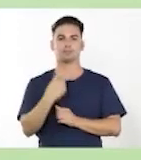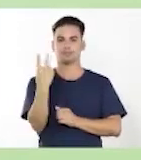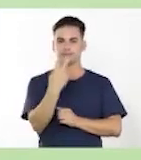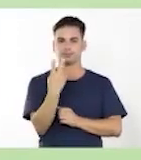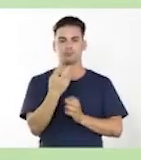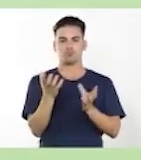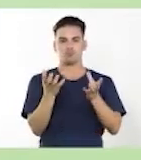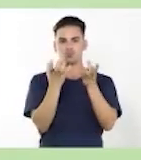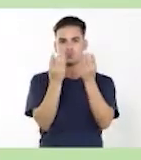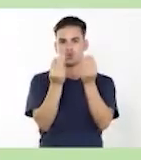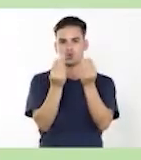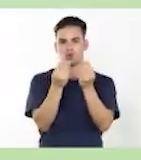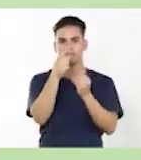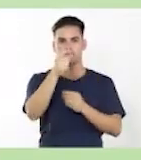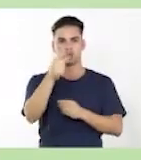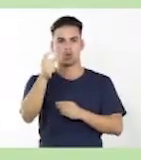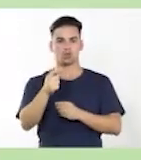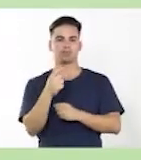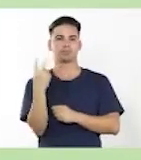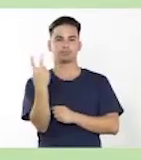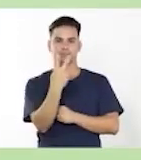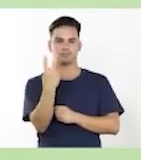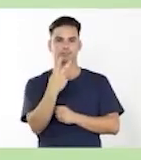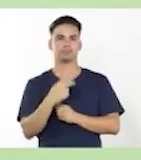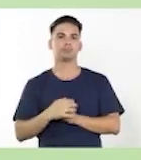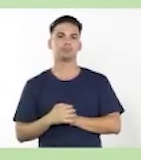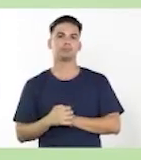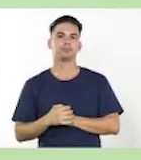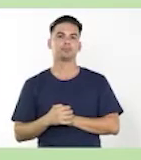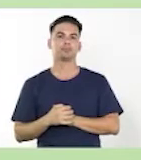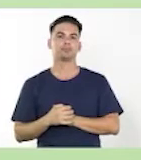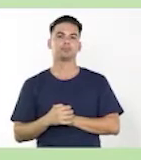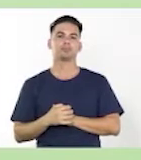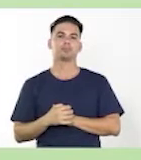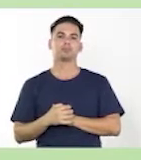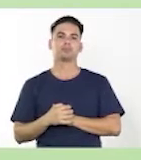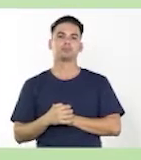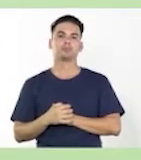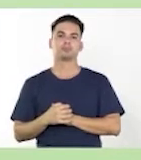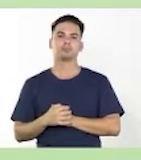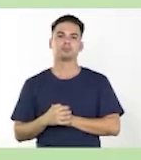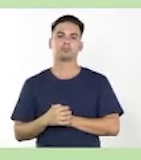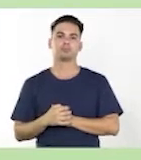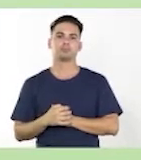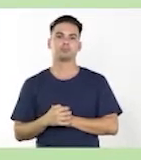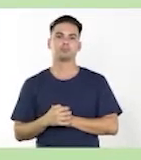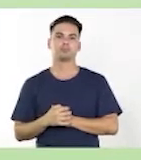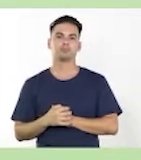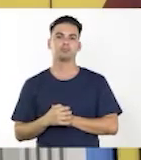sustantivo y el adjetivo iba a concordar en género y número.